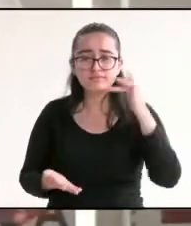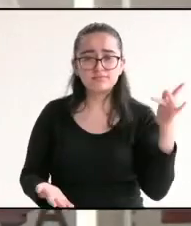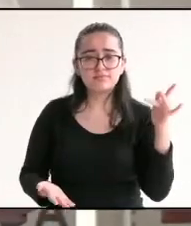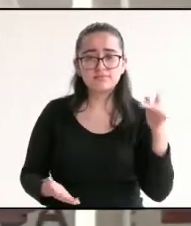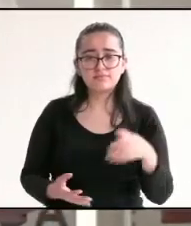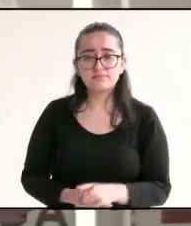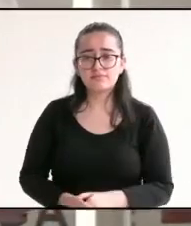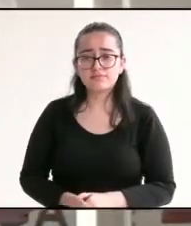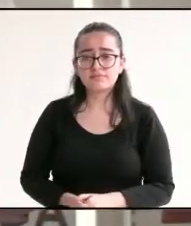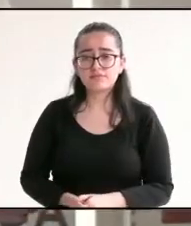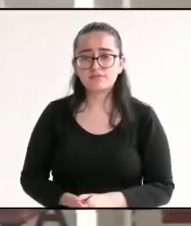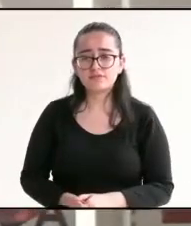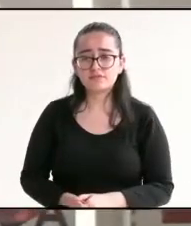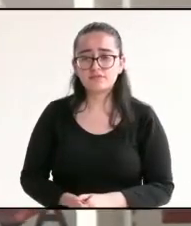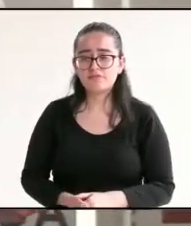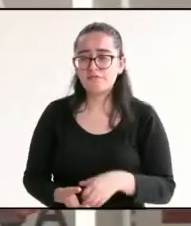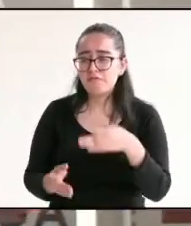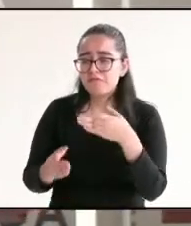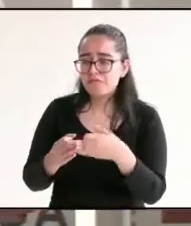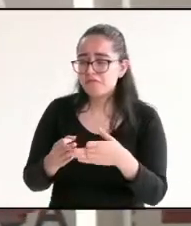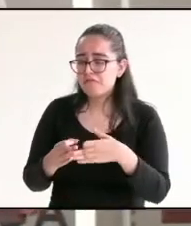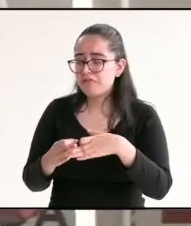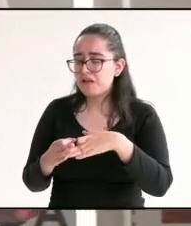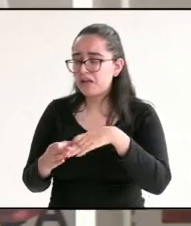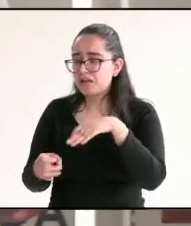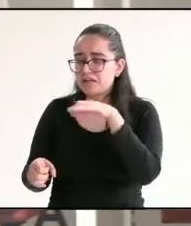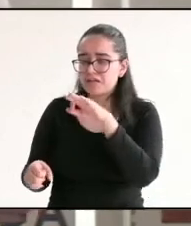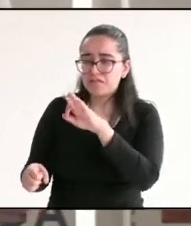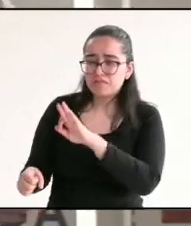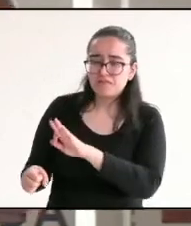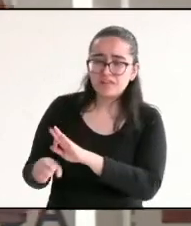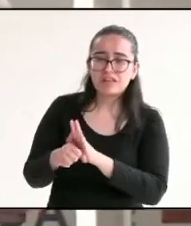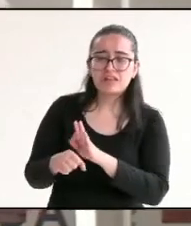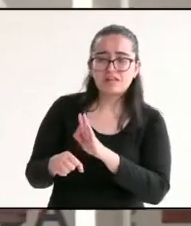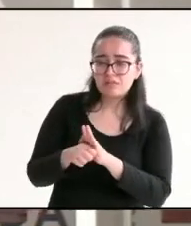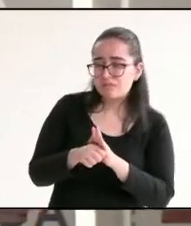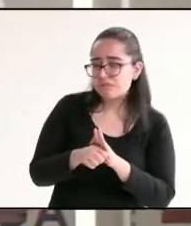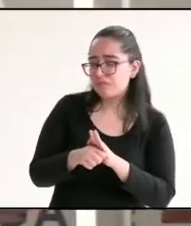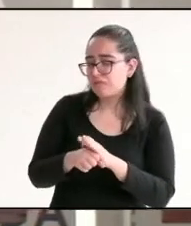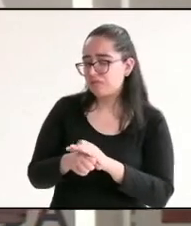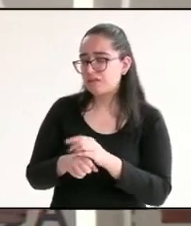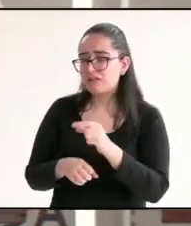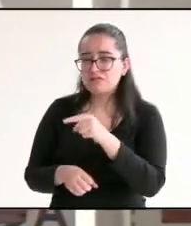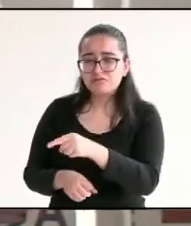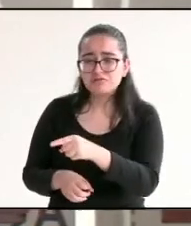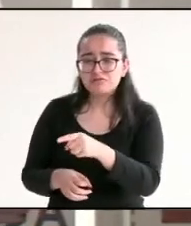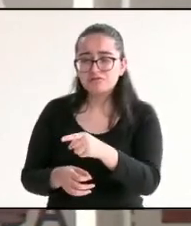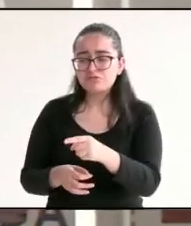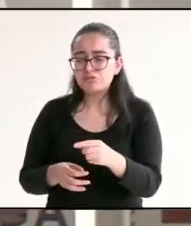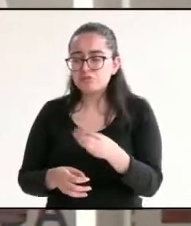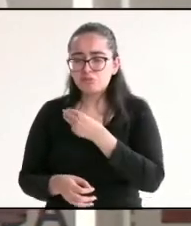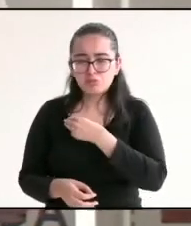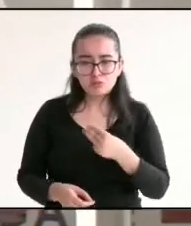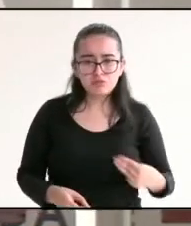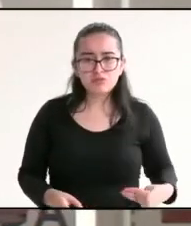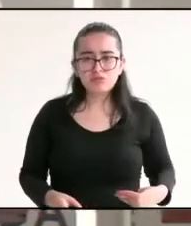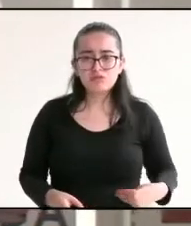mala gestión y la falta de defensa de nuestras autoridades municipales es la que ha dañado severamente a nuestro municipio.